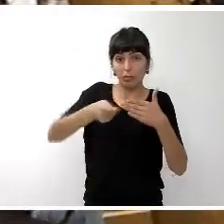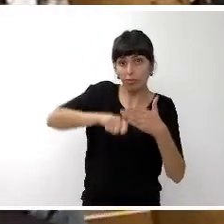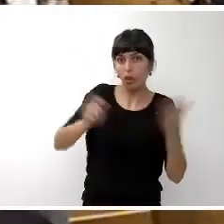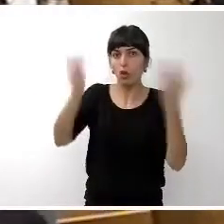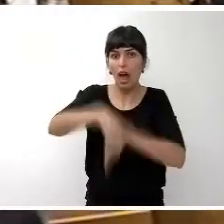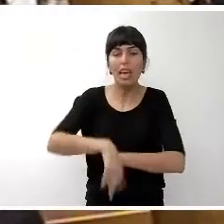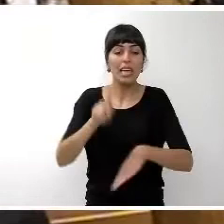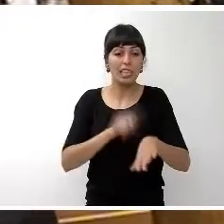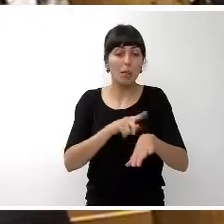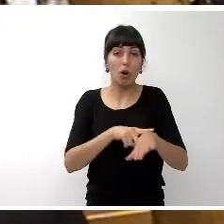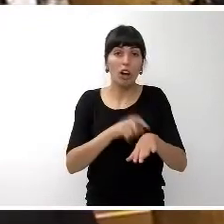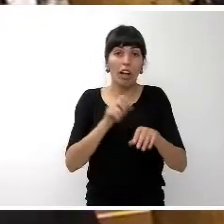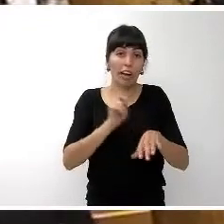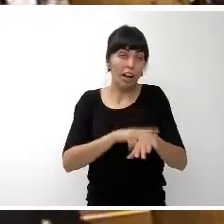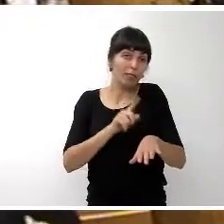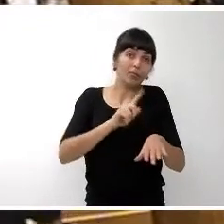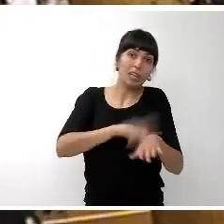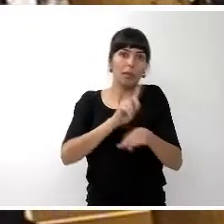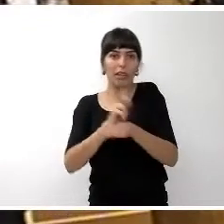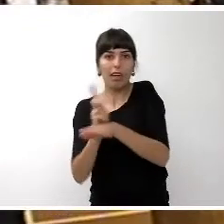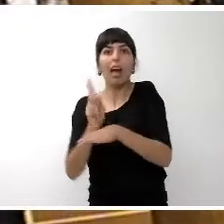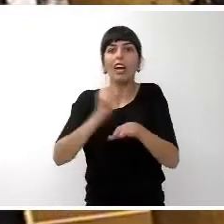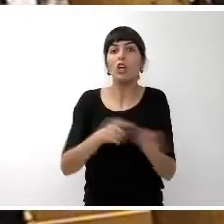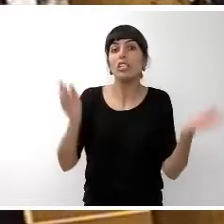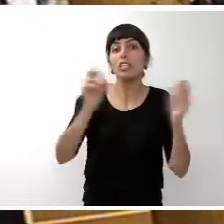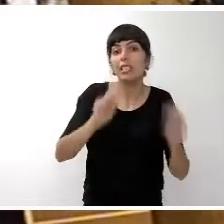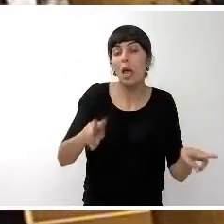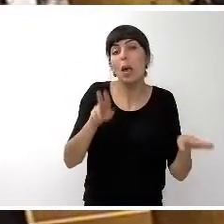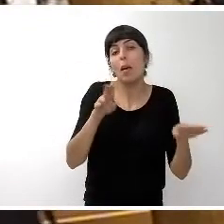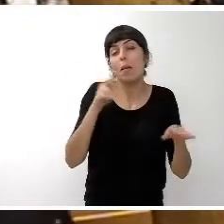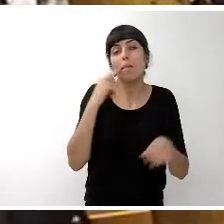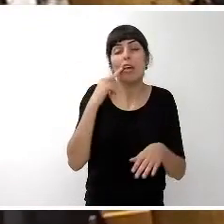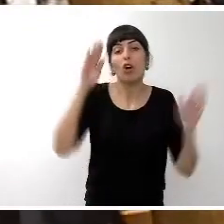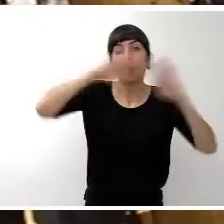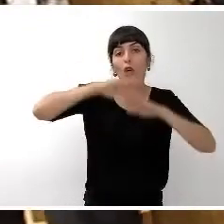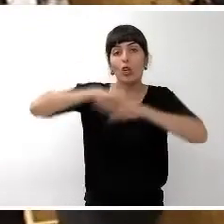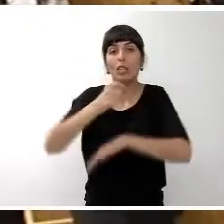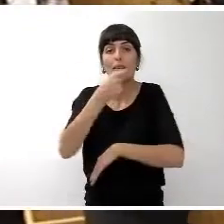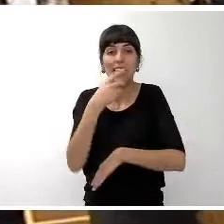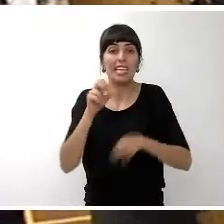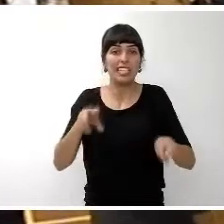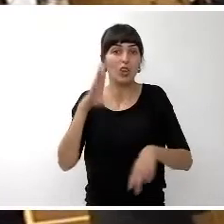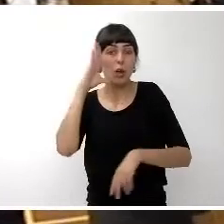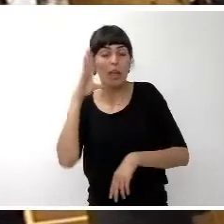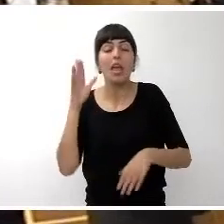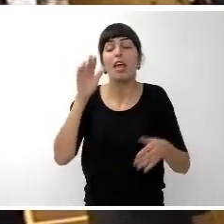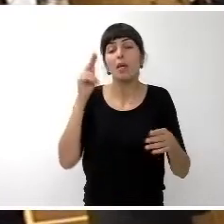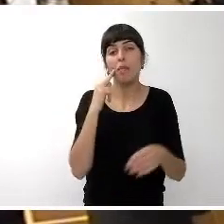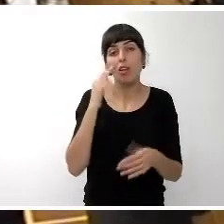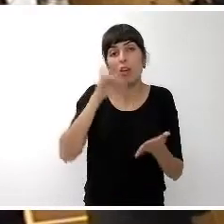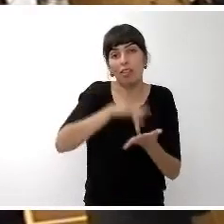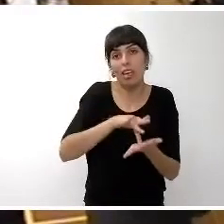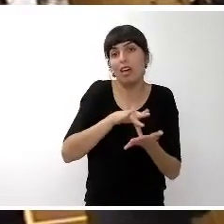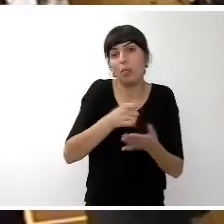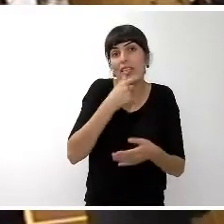al niño sin televisión, miedo a la noche sin pastillas para dormir y miedo al día sin pastillas para despertar. Miedo a la